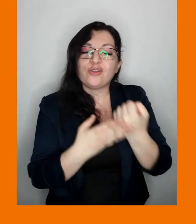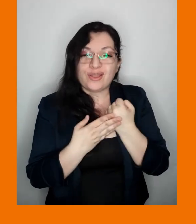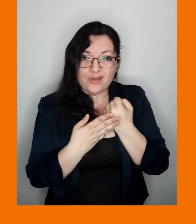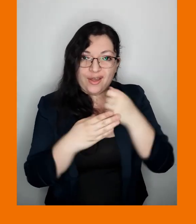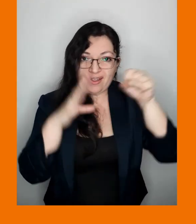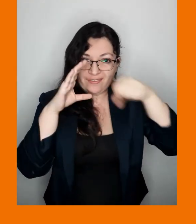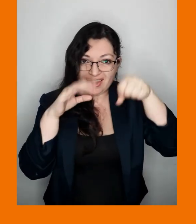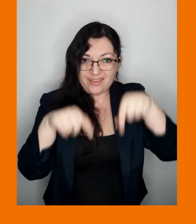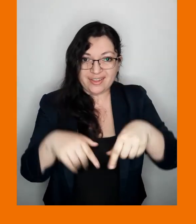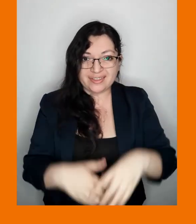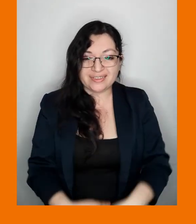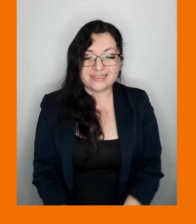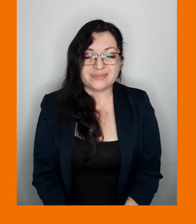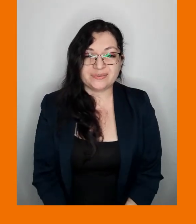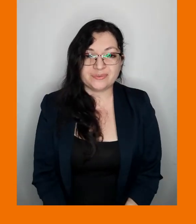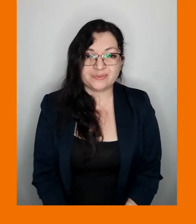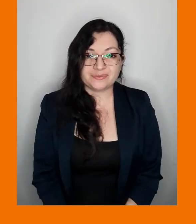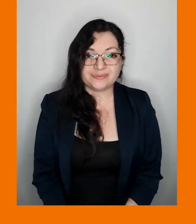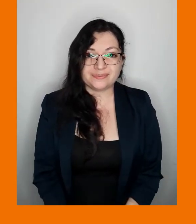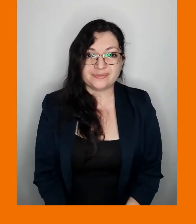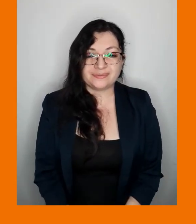vídeo te te ves